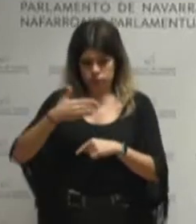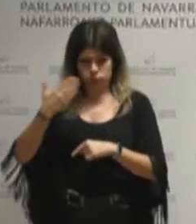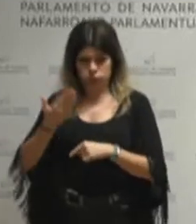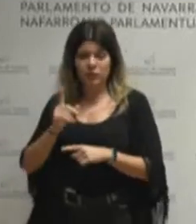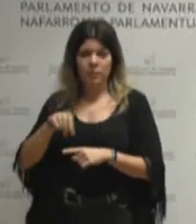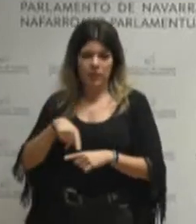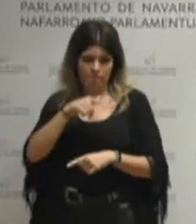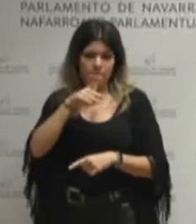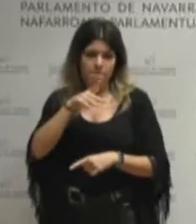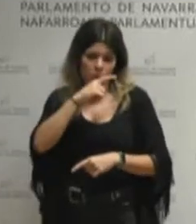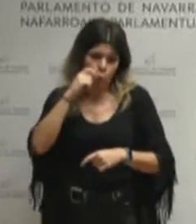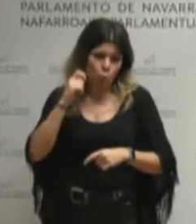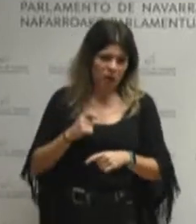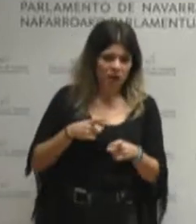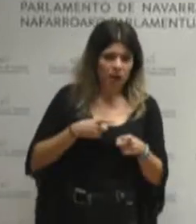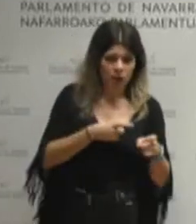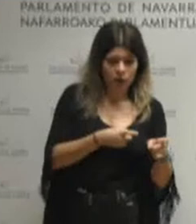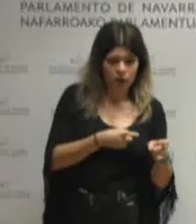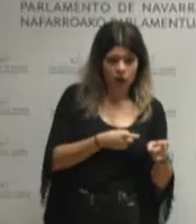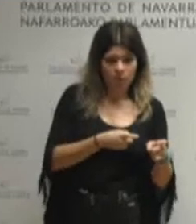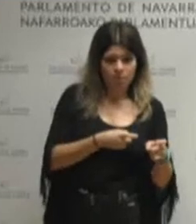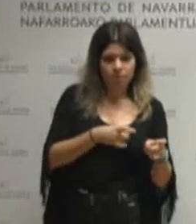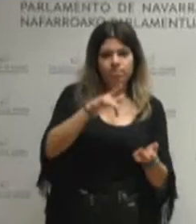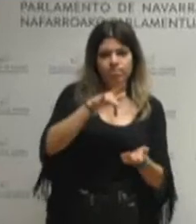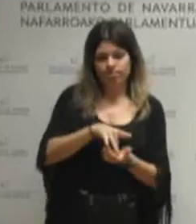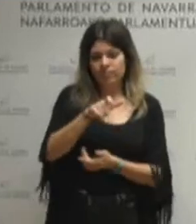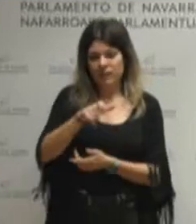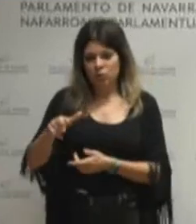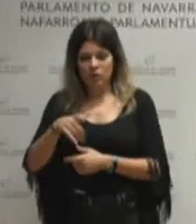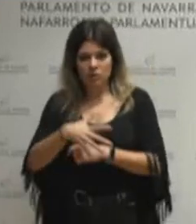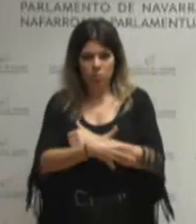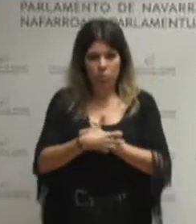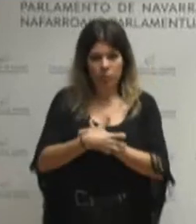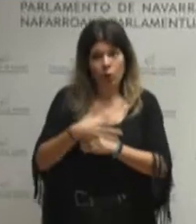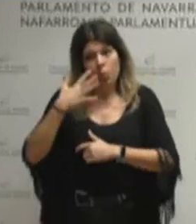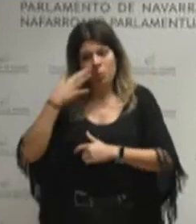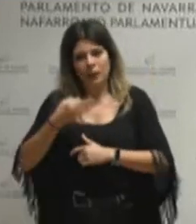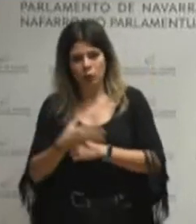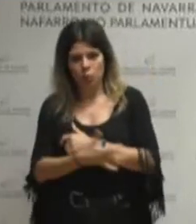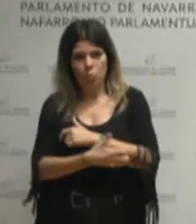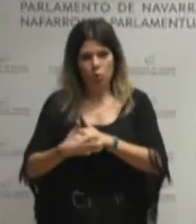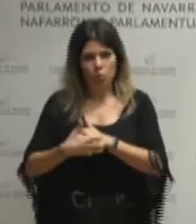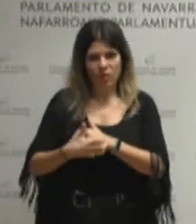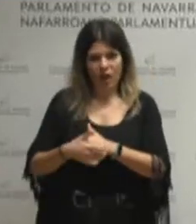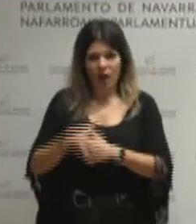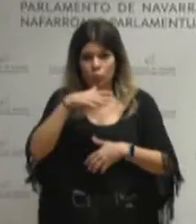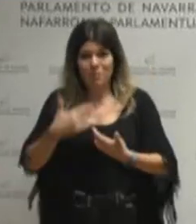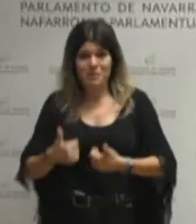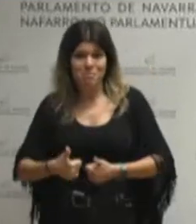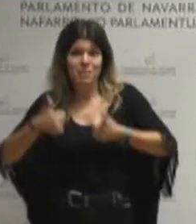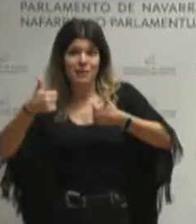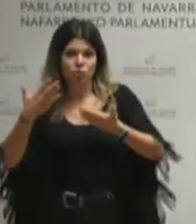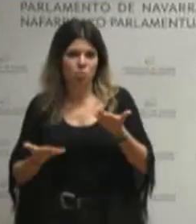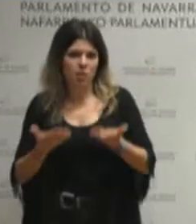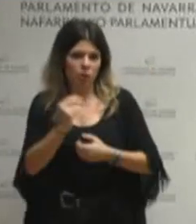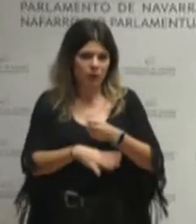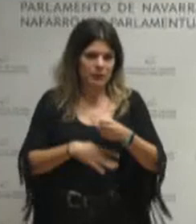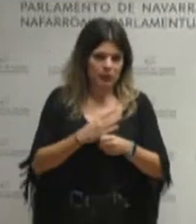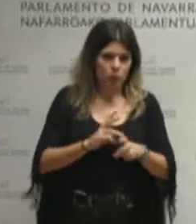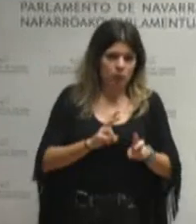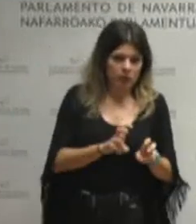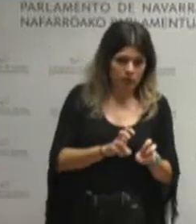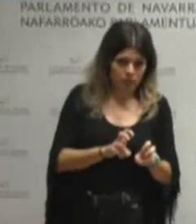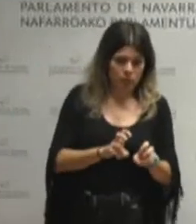guerra en Ucrania hay más personas en pobreza o en riesgo de pobreza que al inicio de la legislatura y eso es una